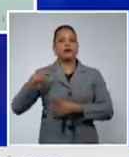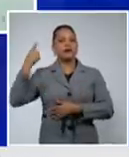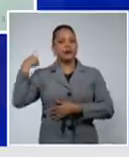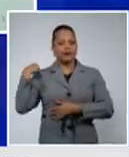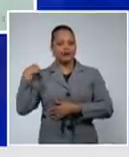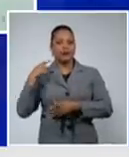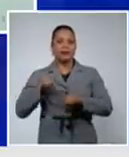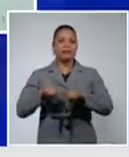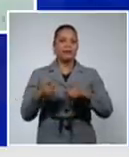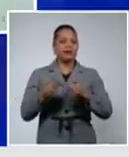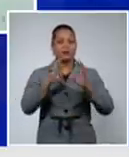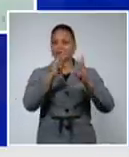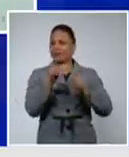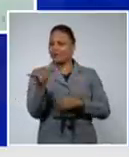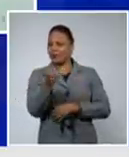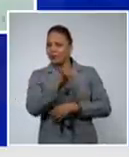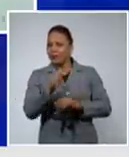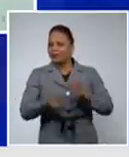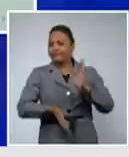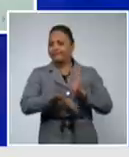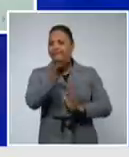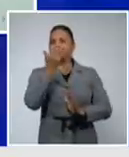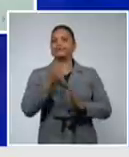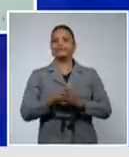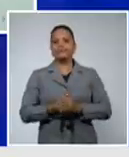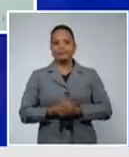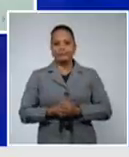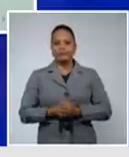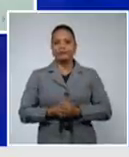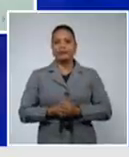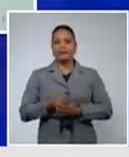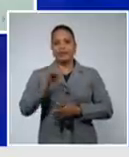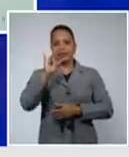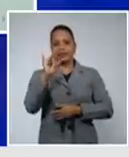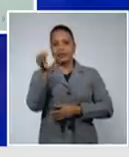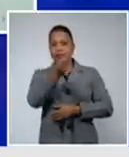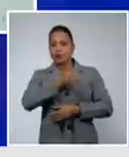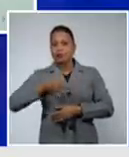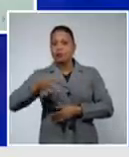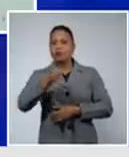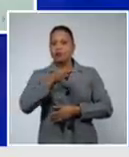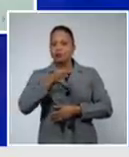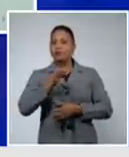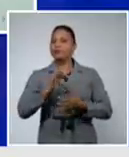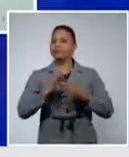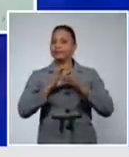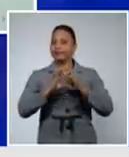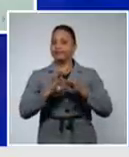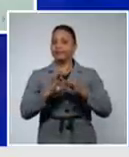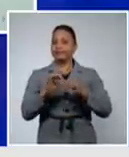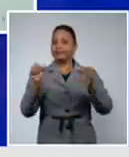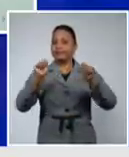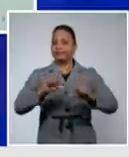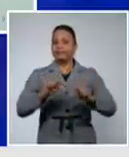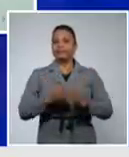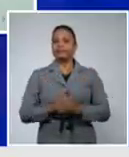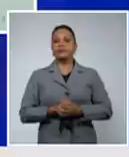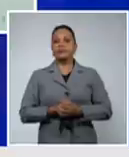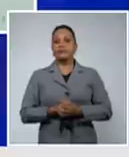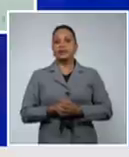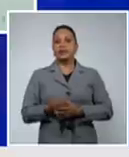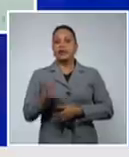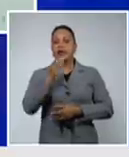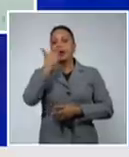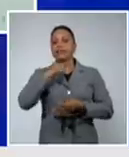forma una cifra elevada y en 7 de sus 11 municipios municipio Artemisa el mayor número